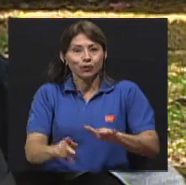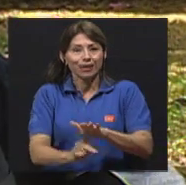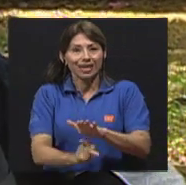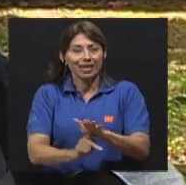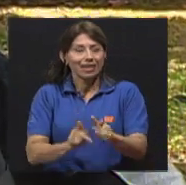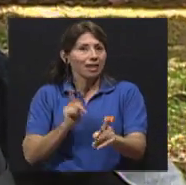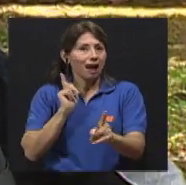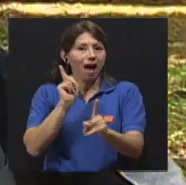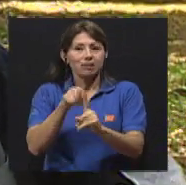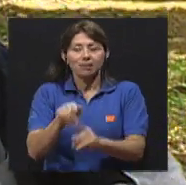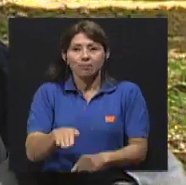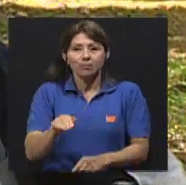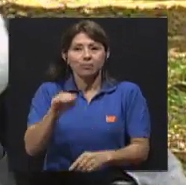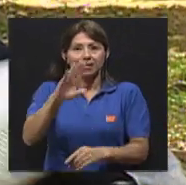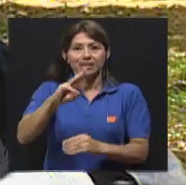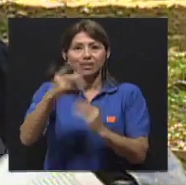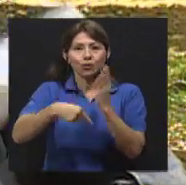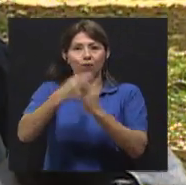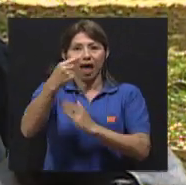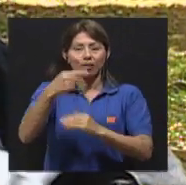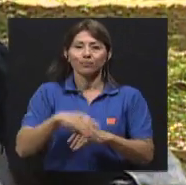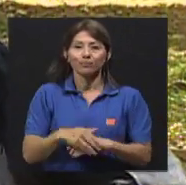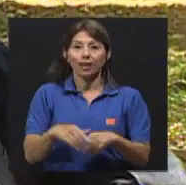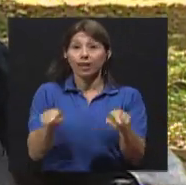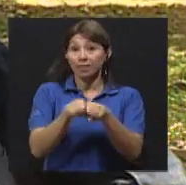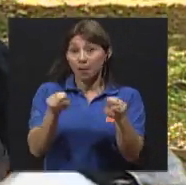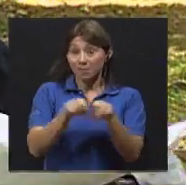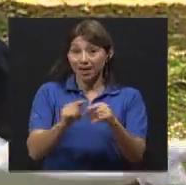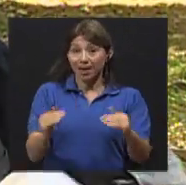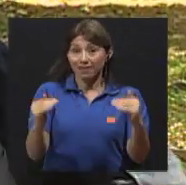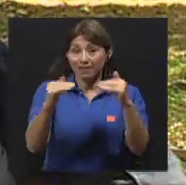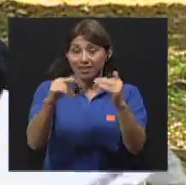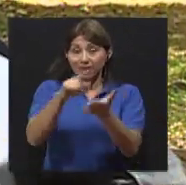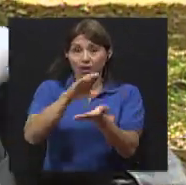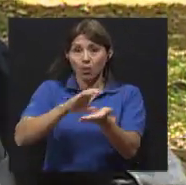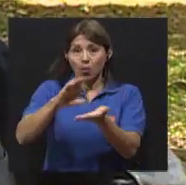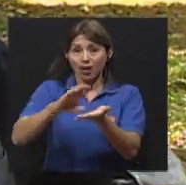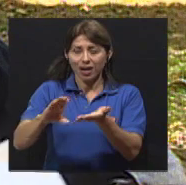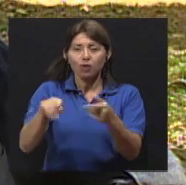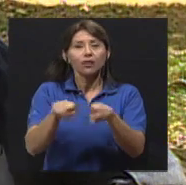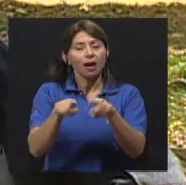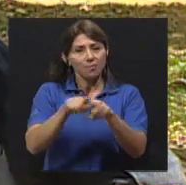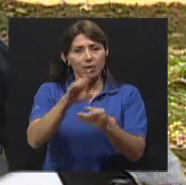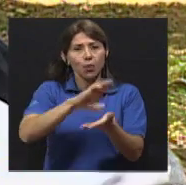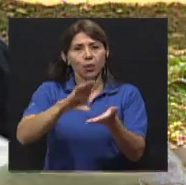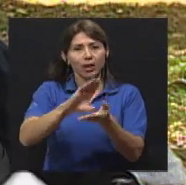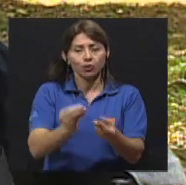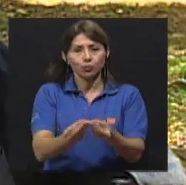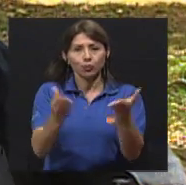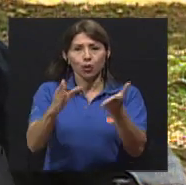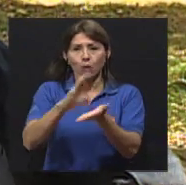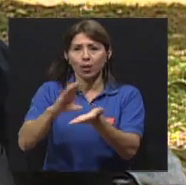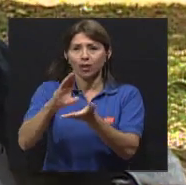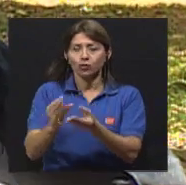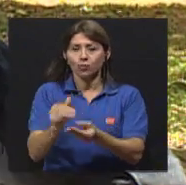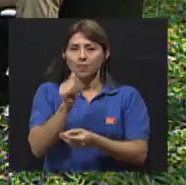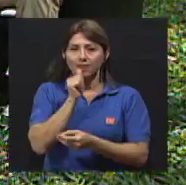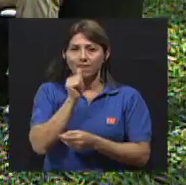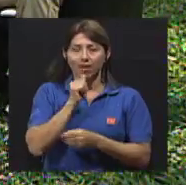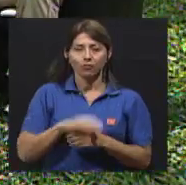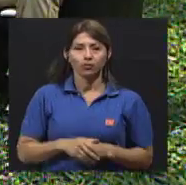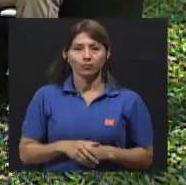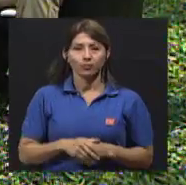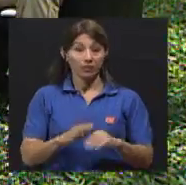hasta sexto grado. Y también en secundaria, hemos dado en secundaria en instituciones públicas y privadas también. ¿Y cómo